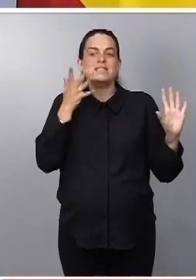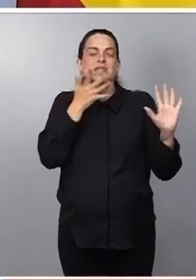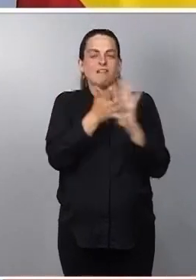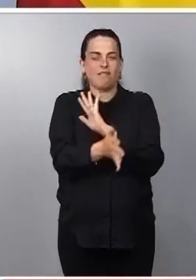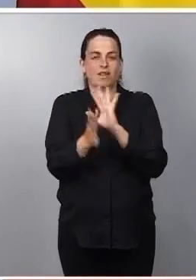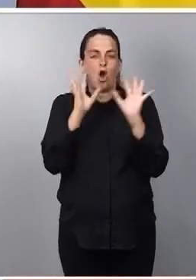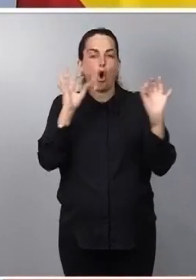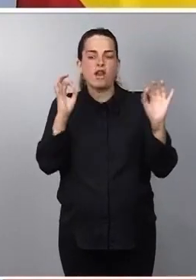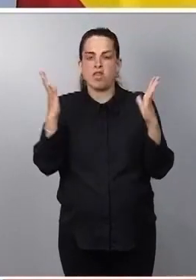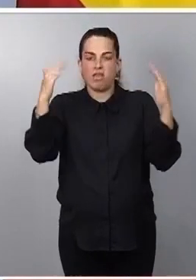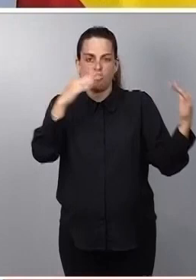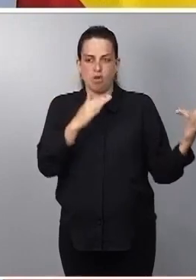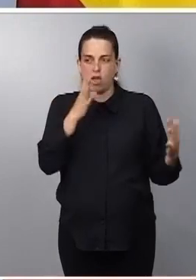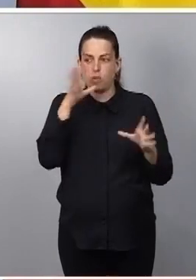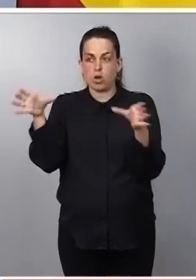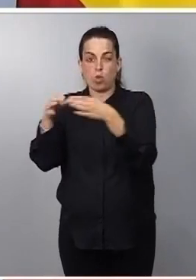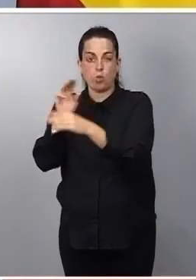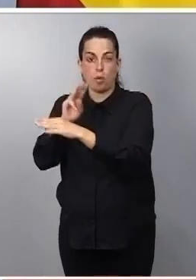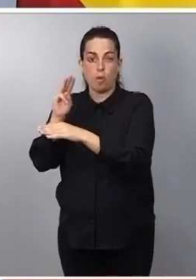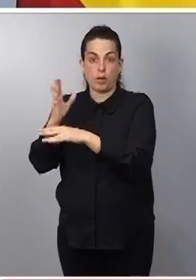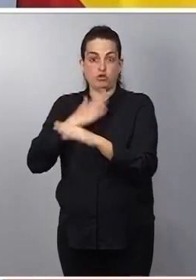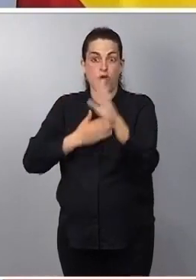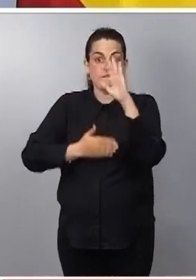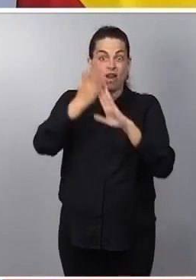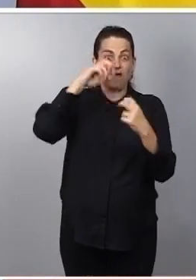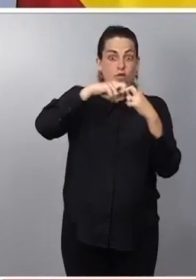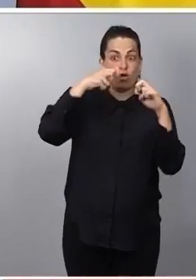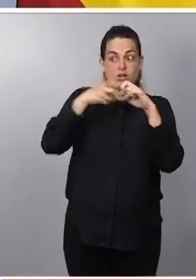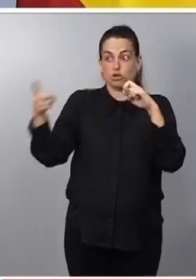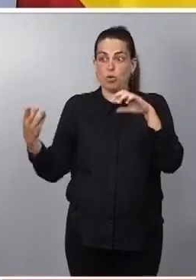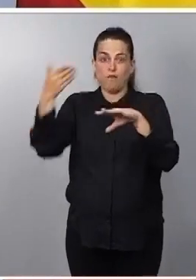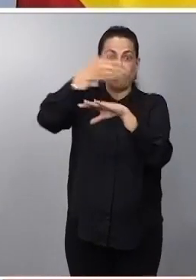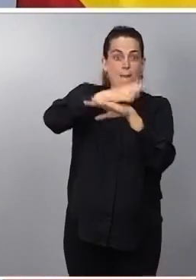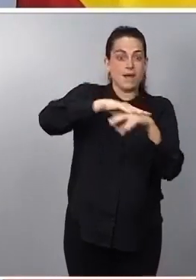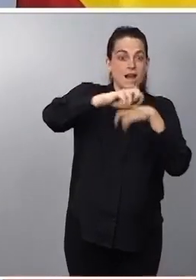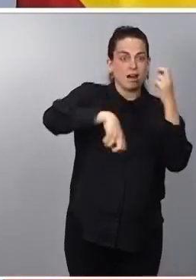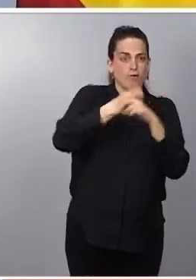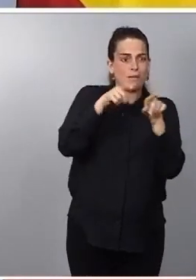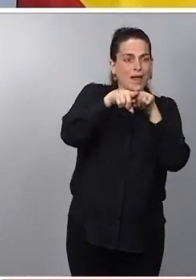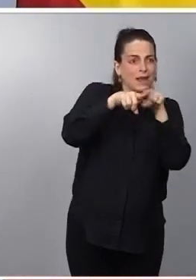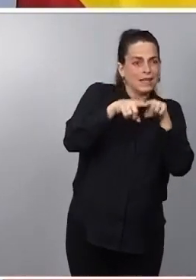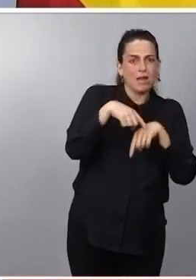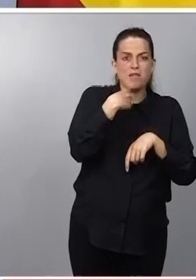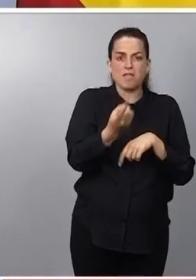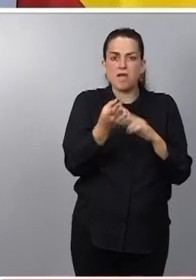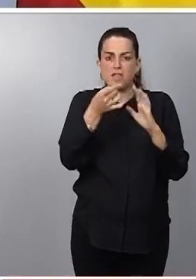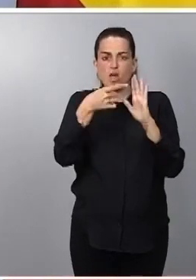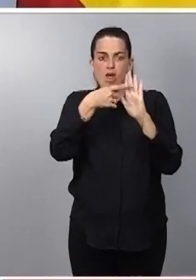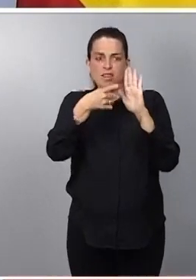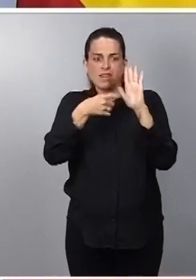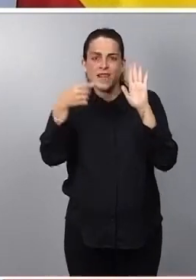incoherencia. El Partido Popular, y estaba yo en Bruselas, ha ido a Bruselas a criticar la reforma diciendo que tenía deficiencias